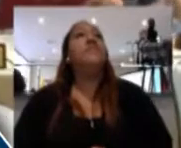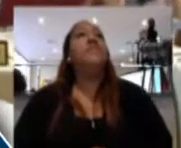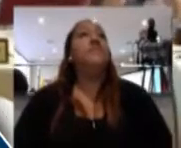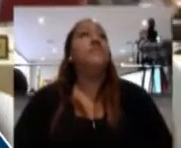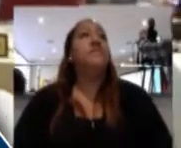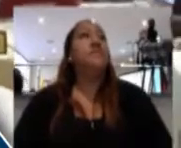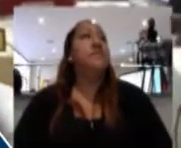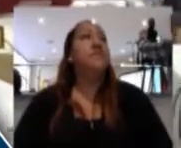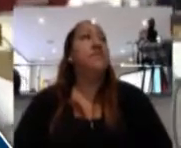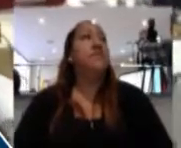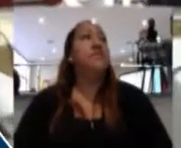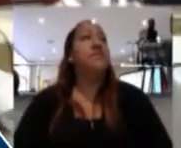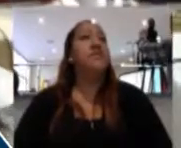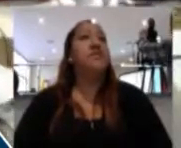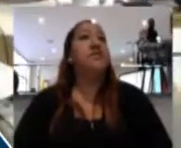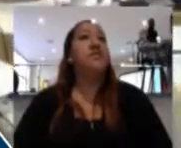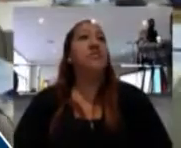presentación.